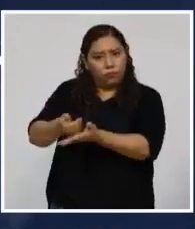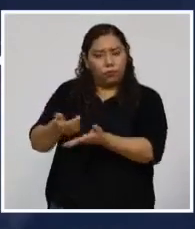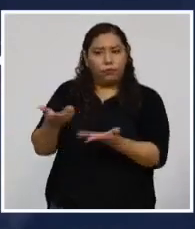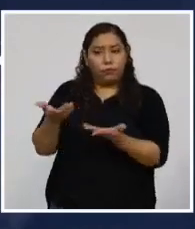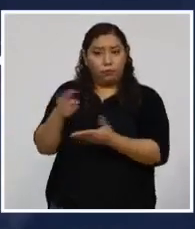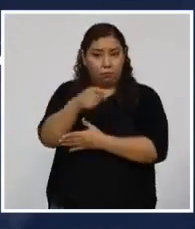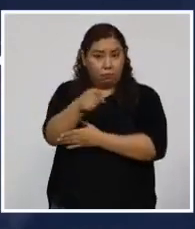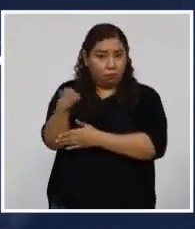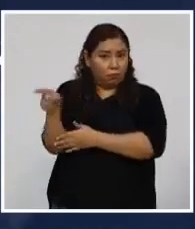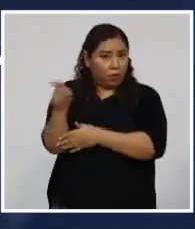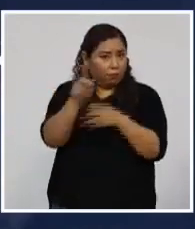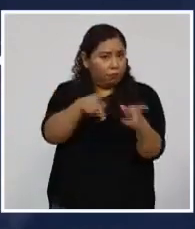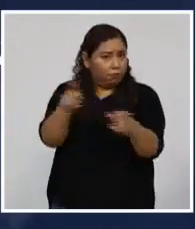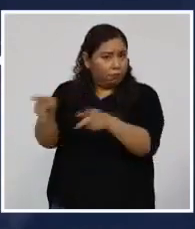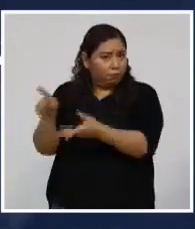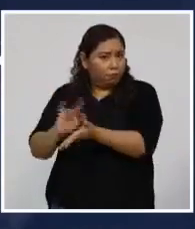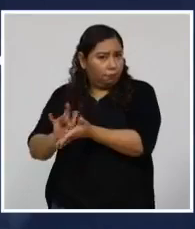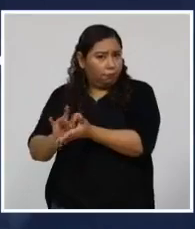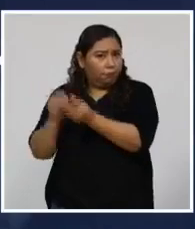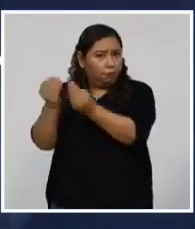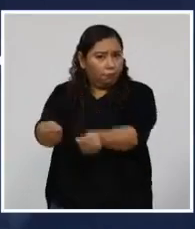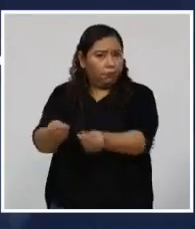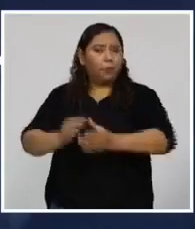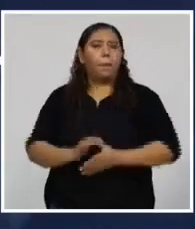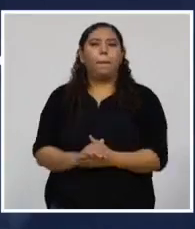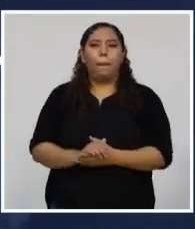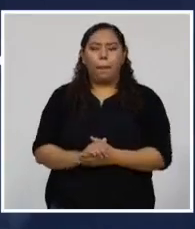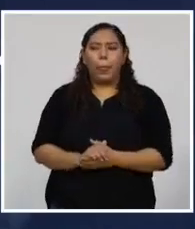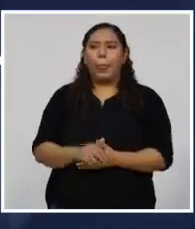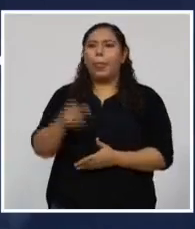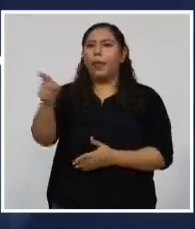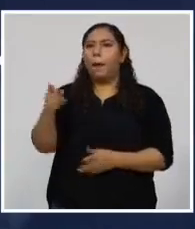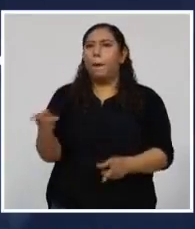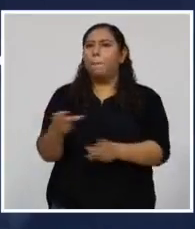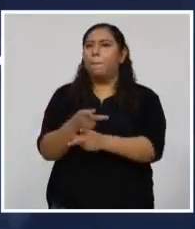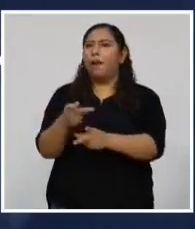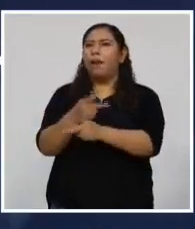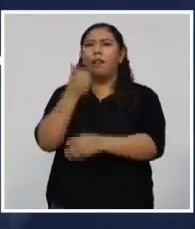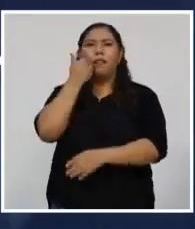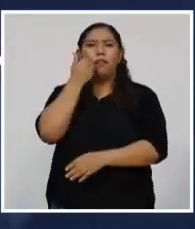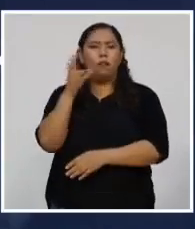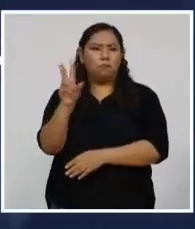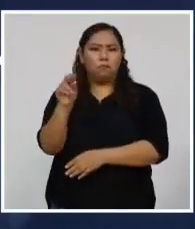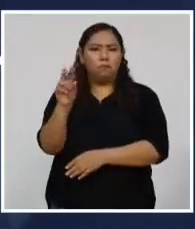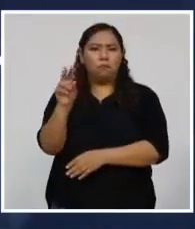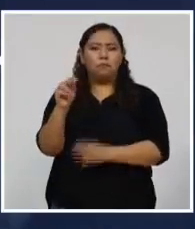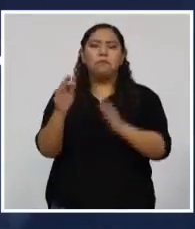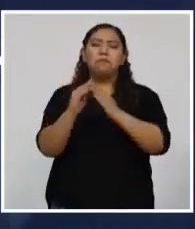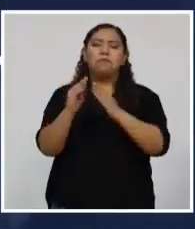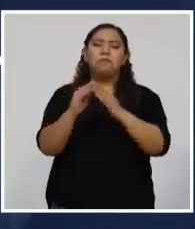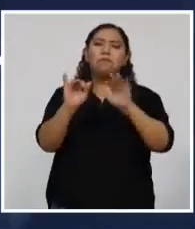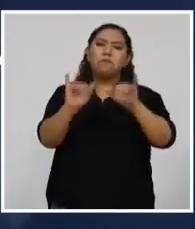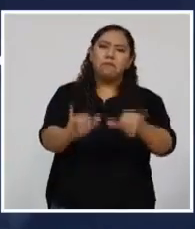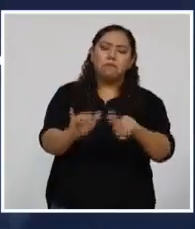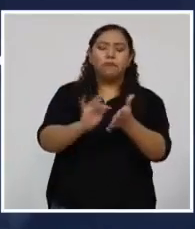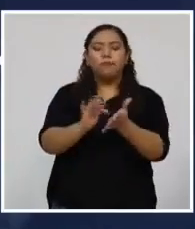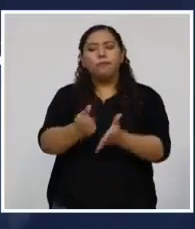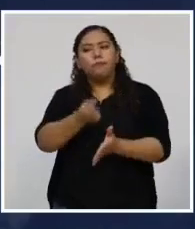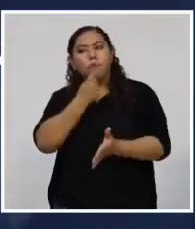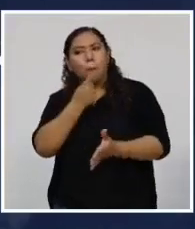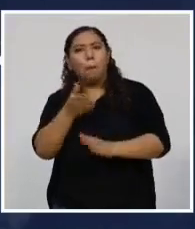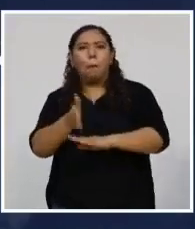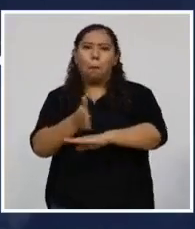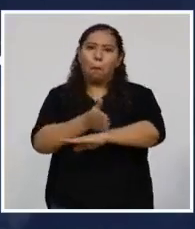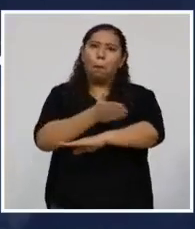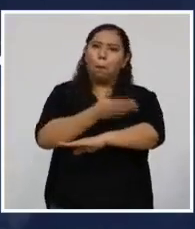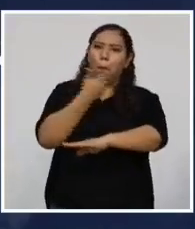tratamientos y la gran mayoría de ellas han evitado tener que acudir a un centro hospitalario. Es importante también que